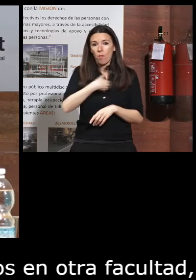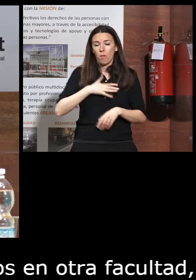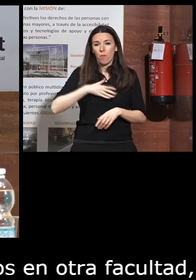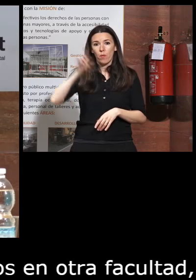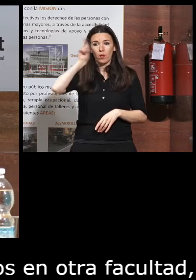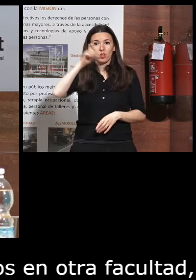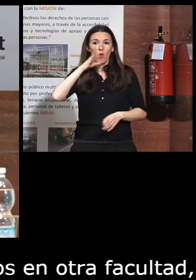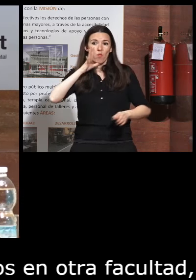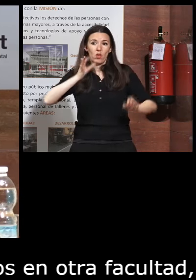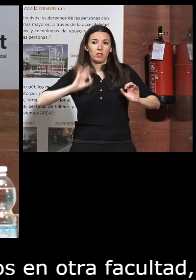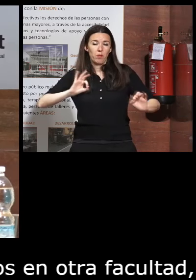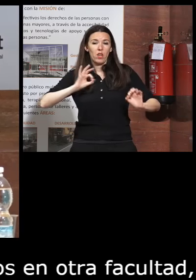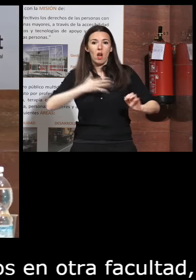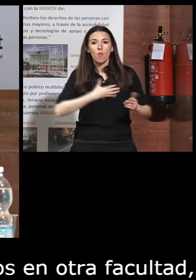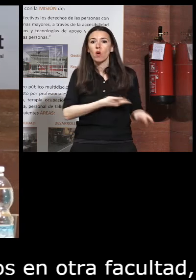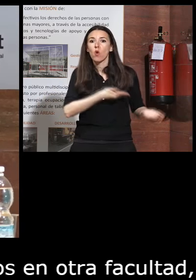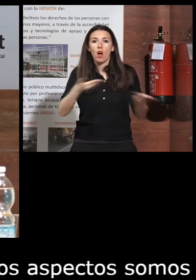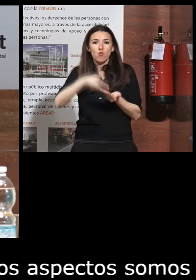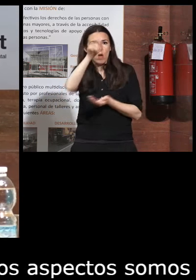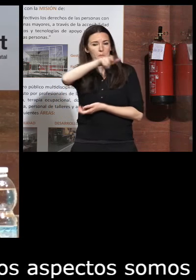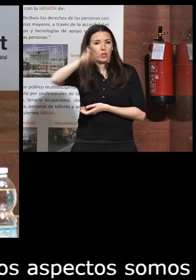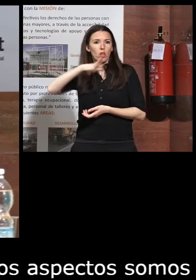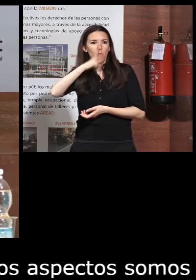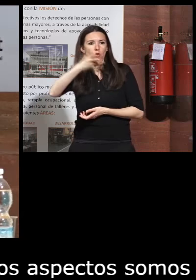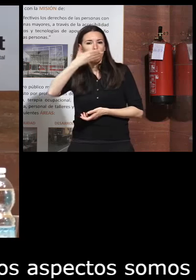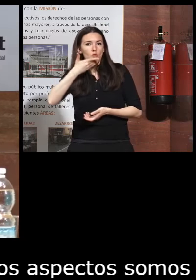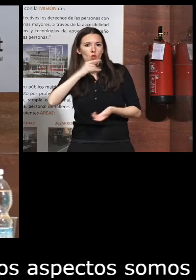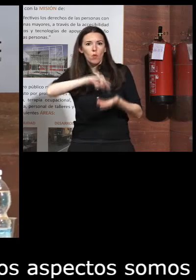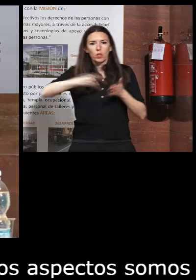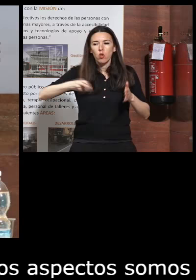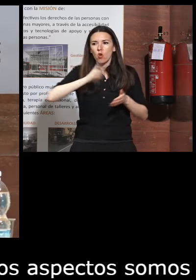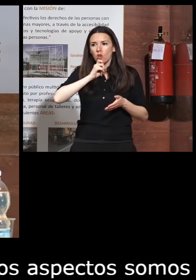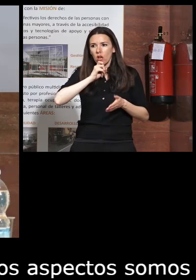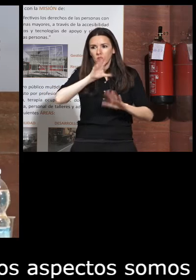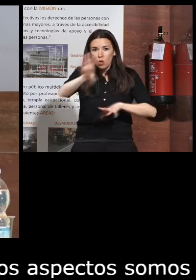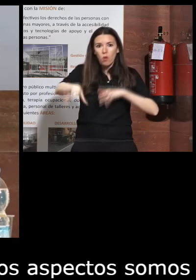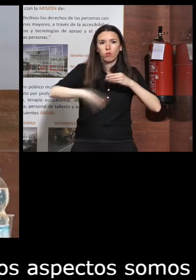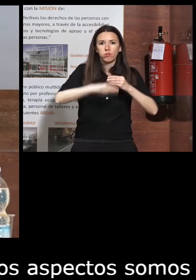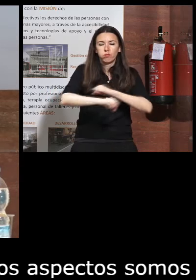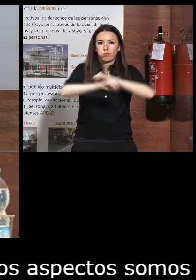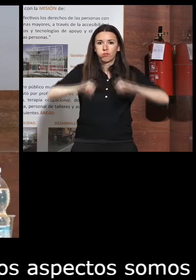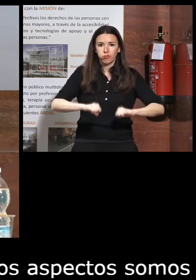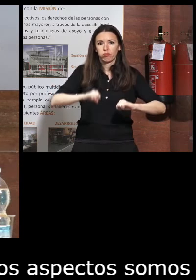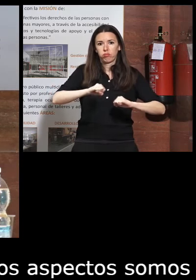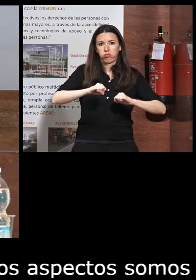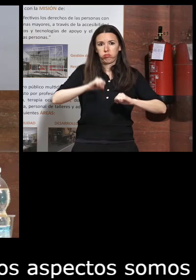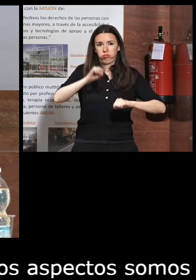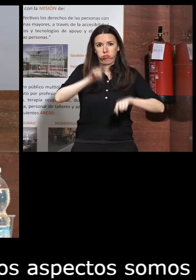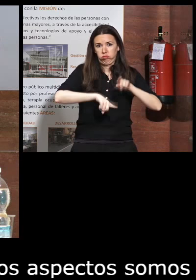por mi especialidad puedo ayudar a las personas porque conozco metodologías de cómo implementar en los diferentes grados